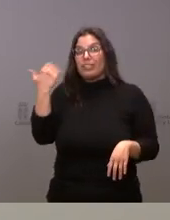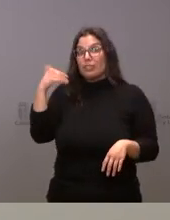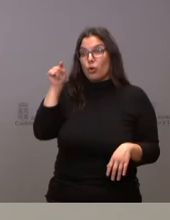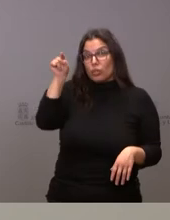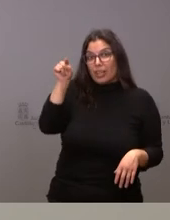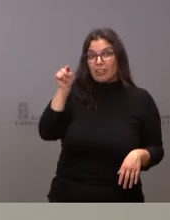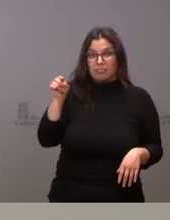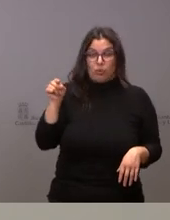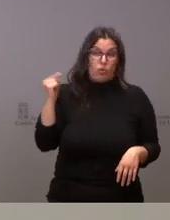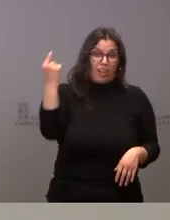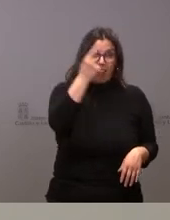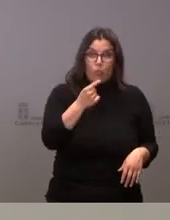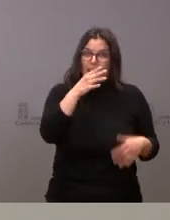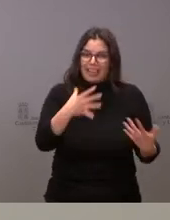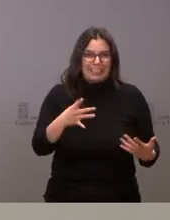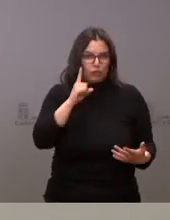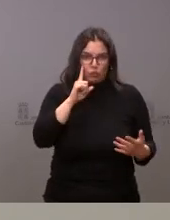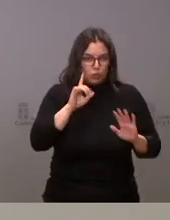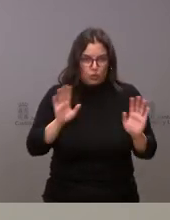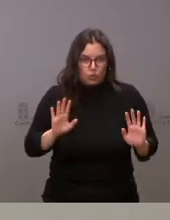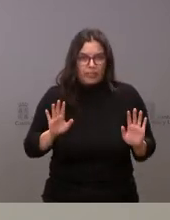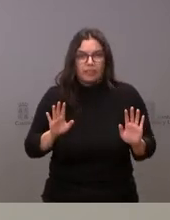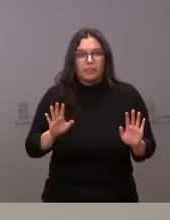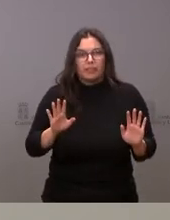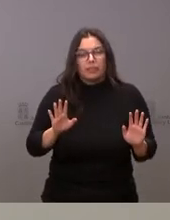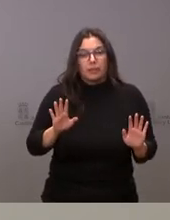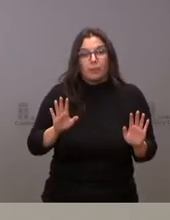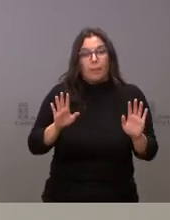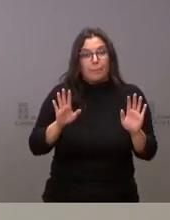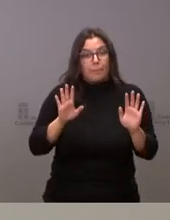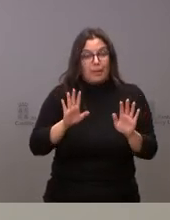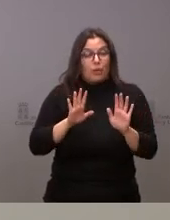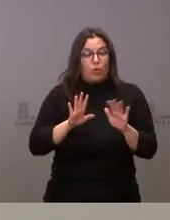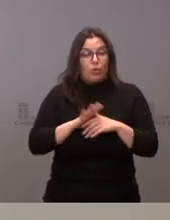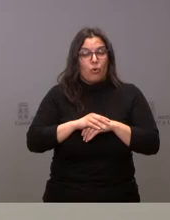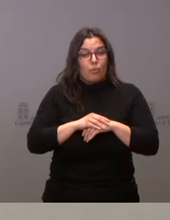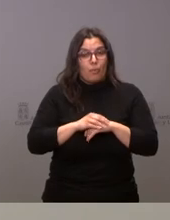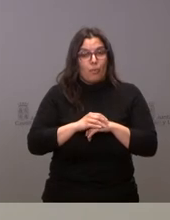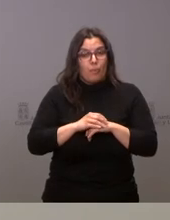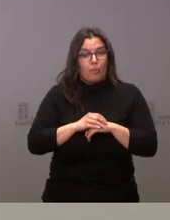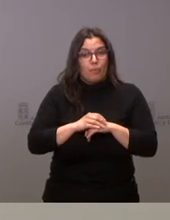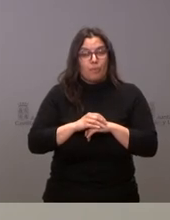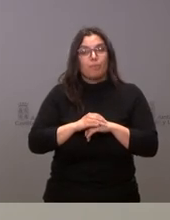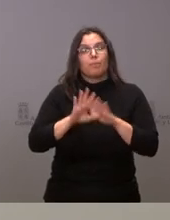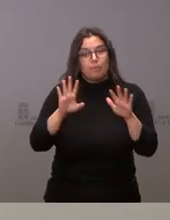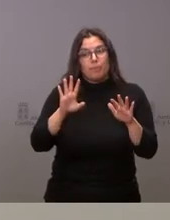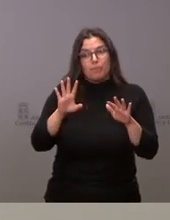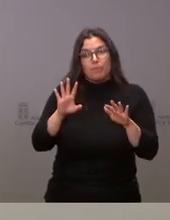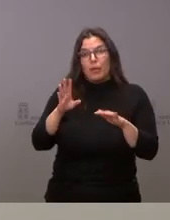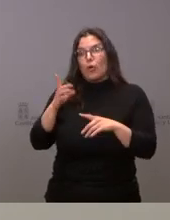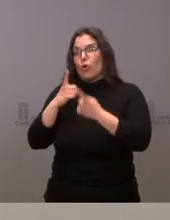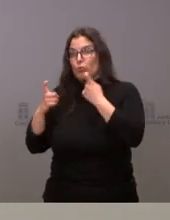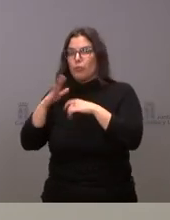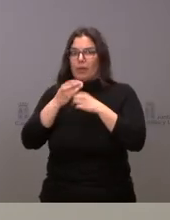las provincias al momento actual pero pero pero se lo podríamos comentar